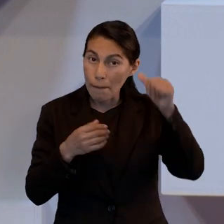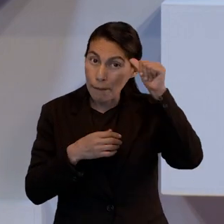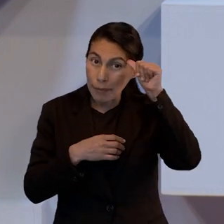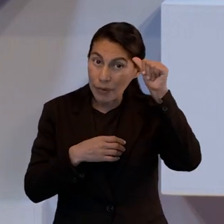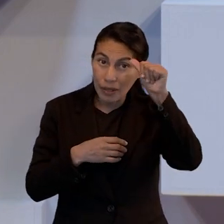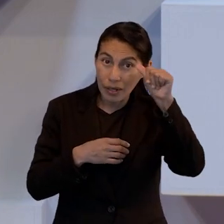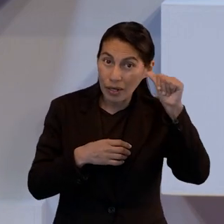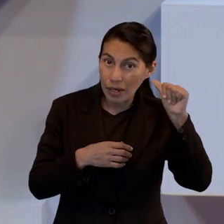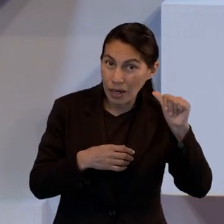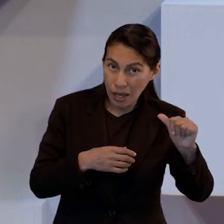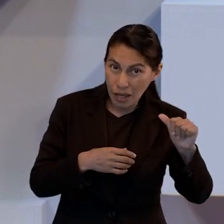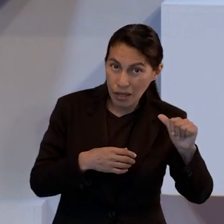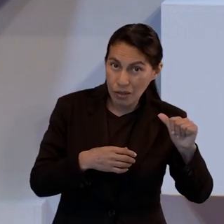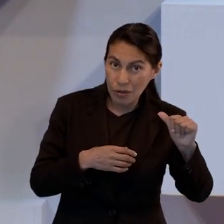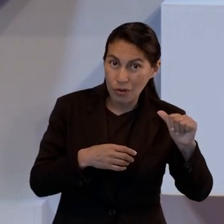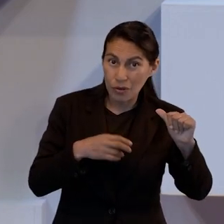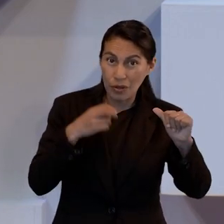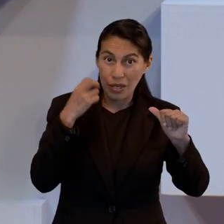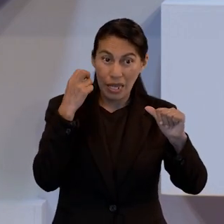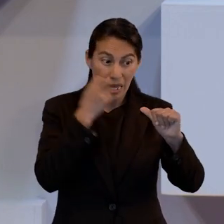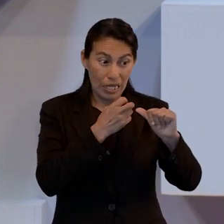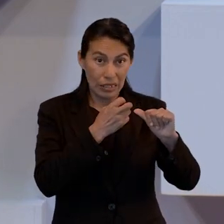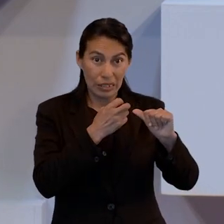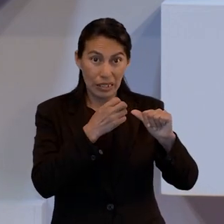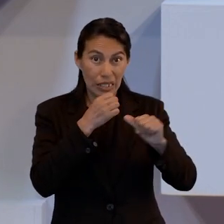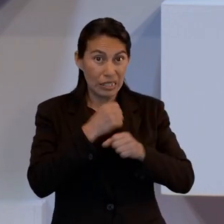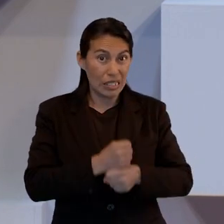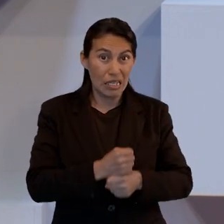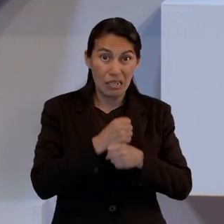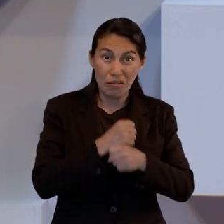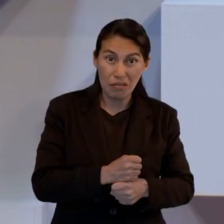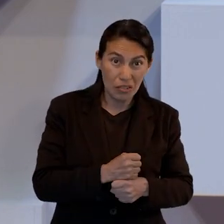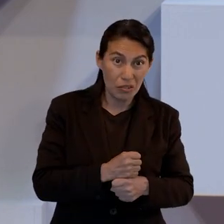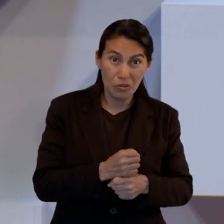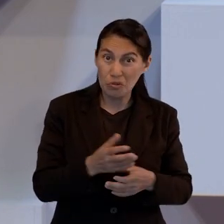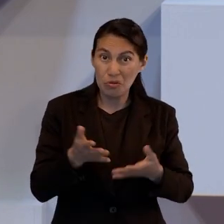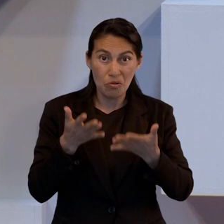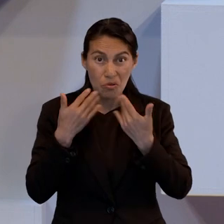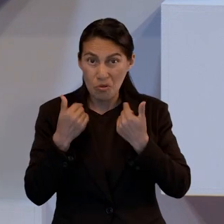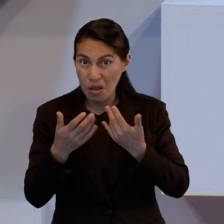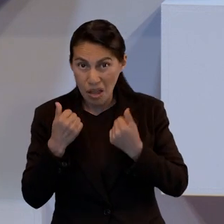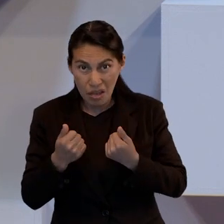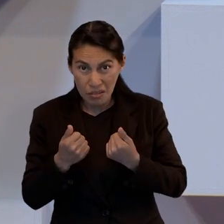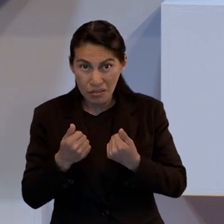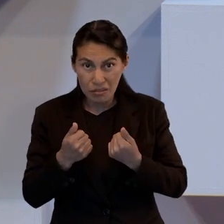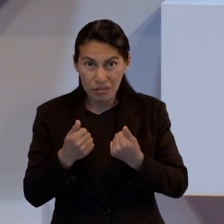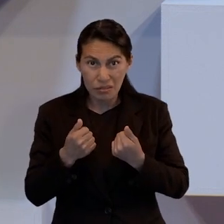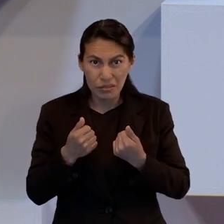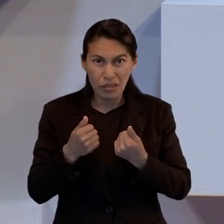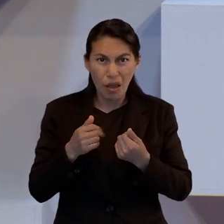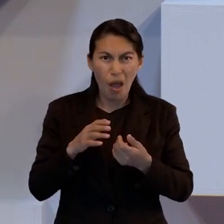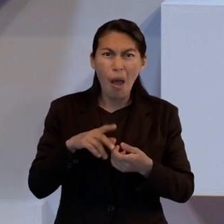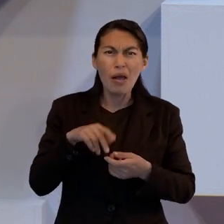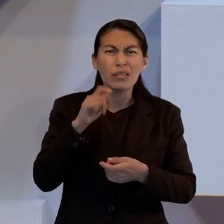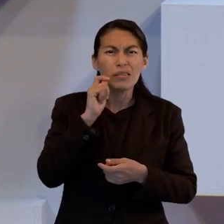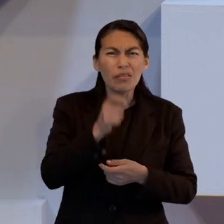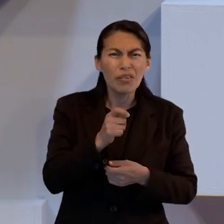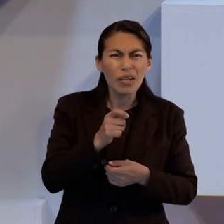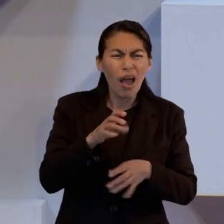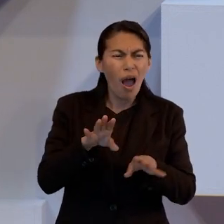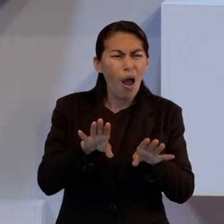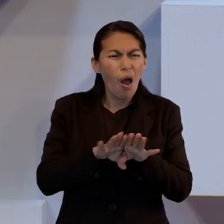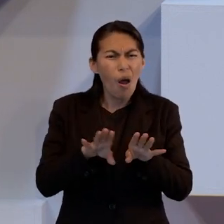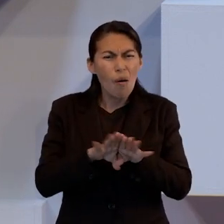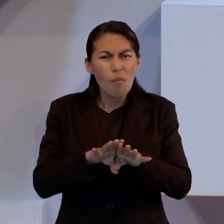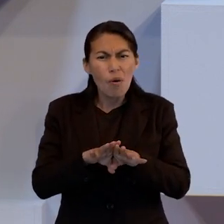pecado por el cual no hay ningún sacrificio ni expiación, se describe como pisotear a Dios,